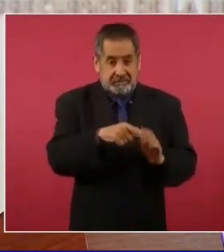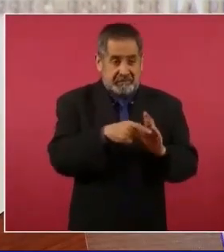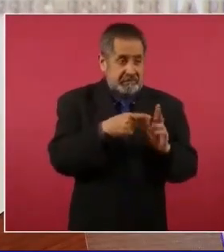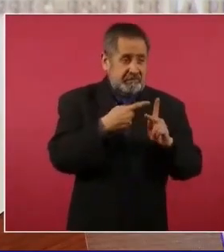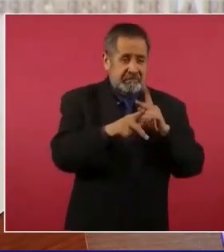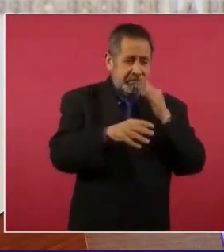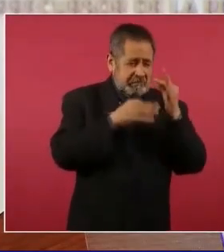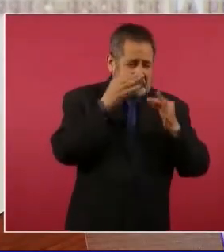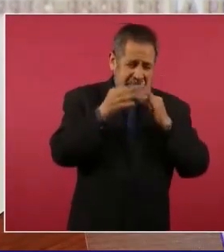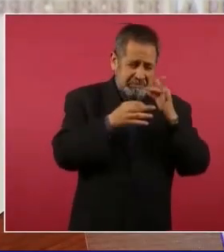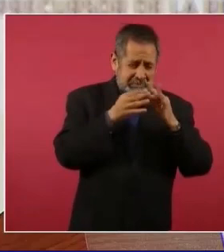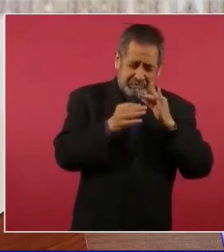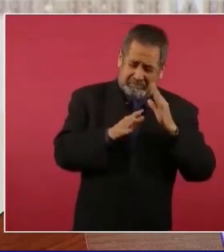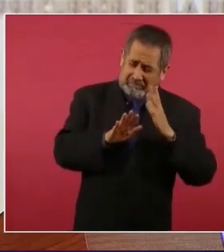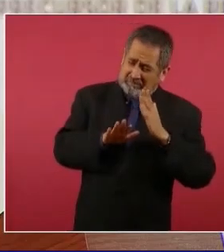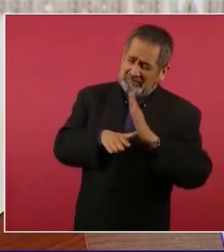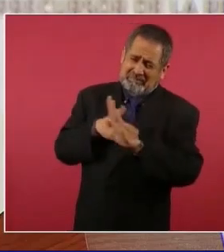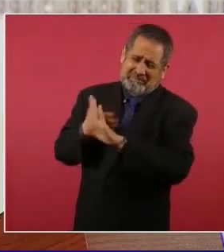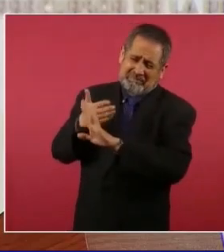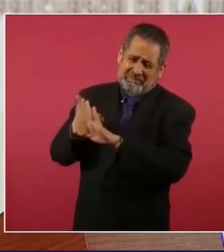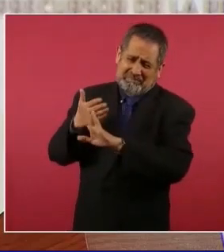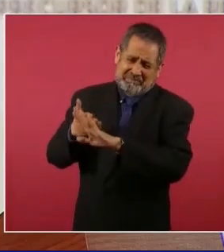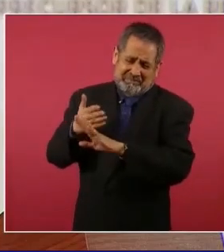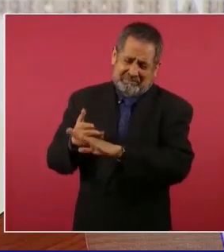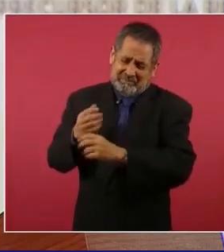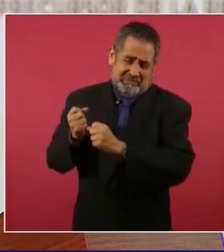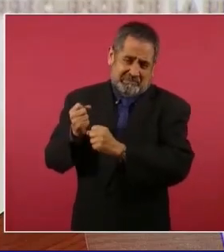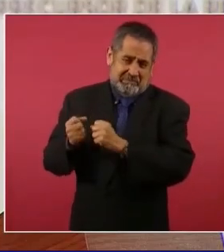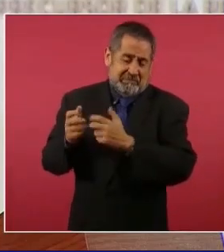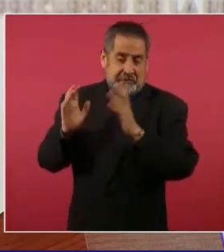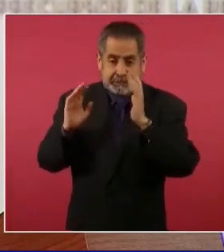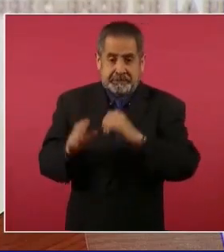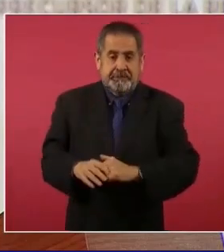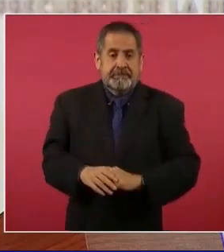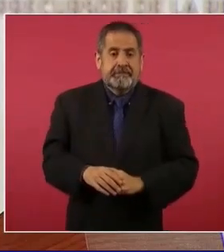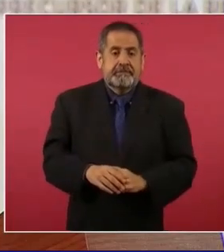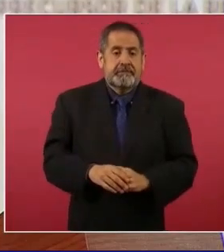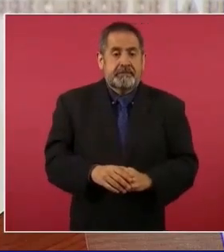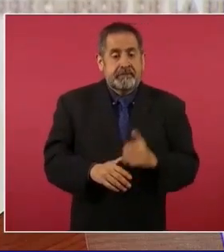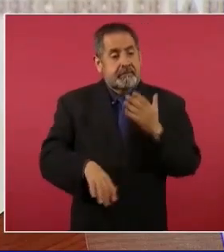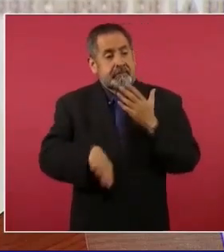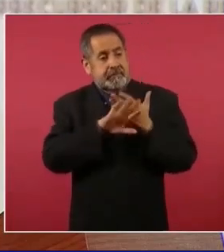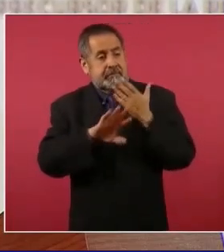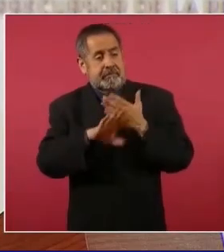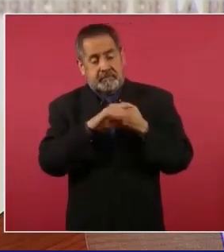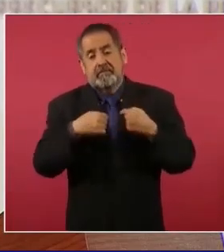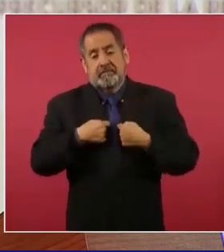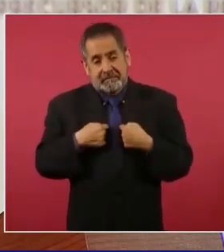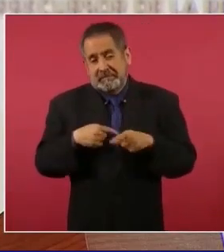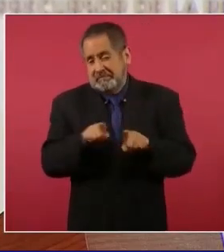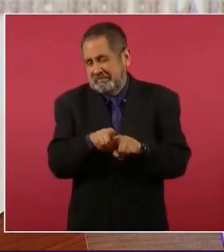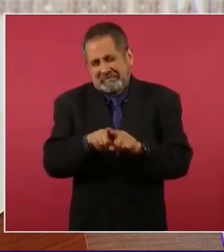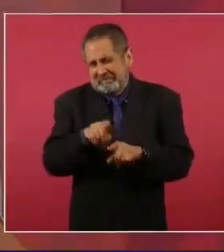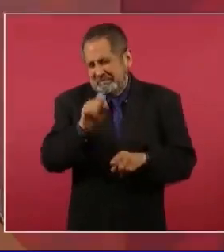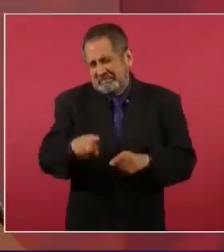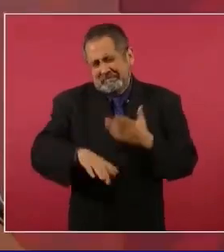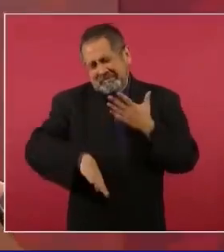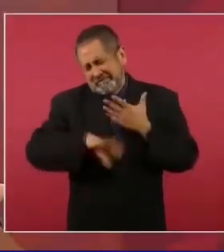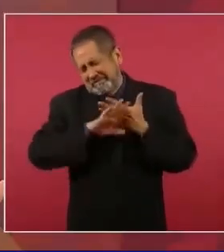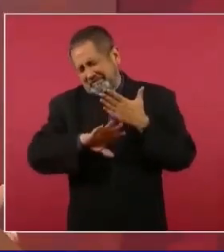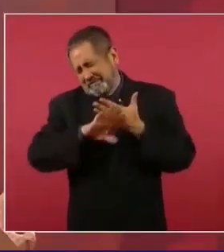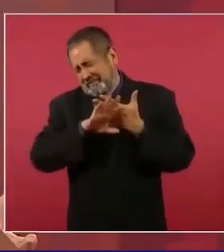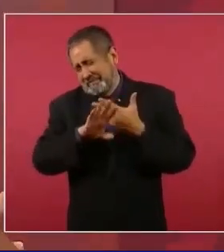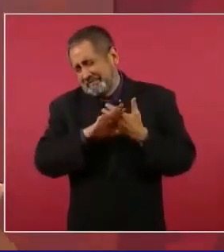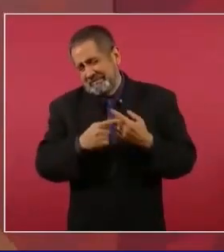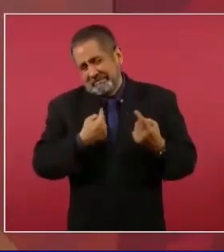fuertísima en contra mía. Entonces,